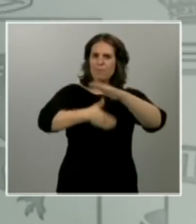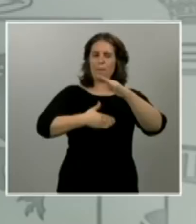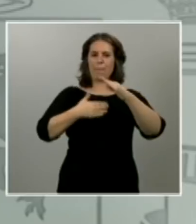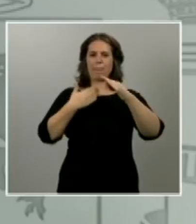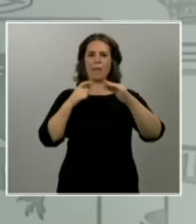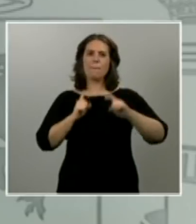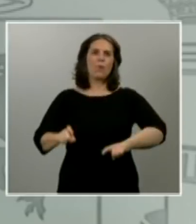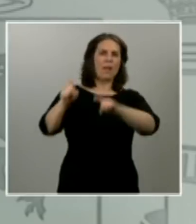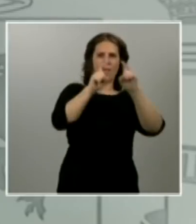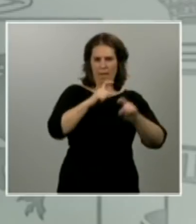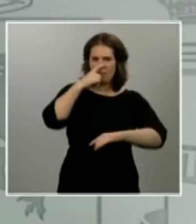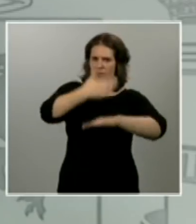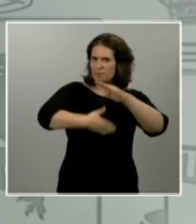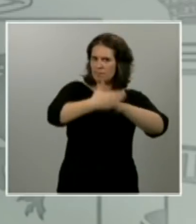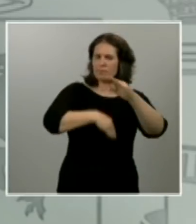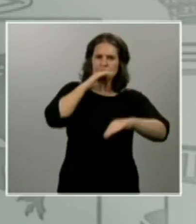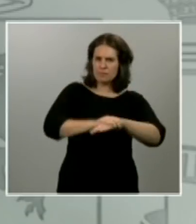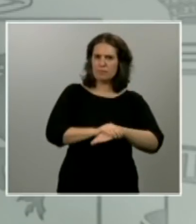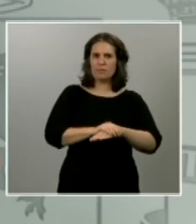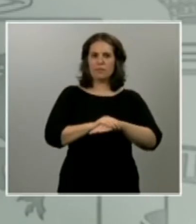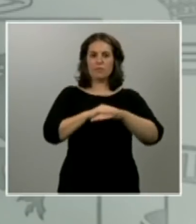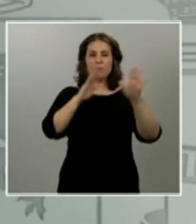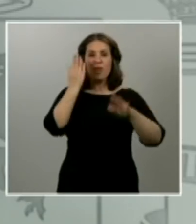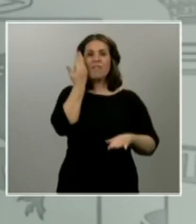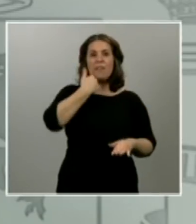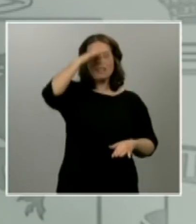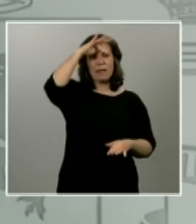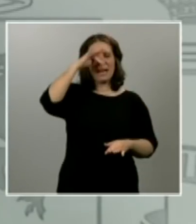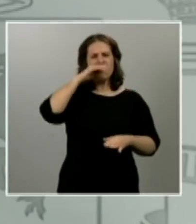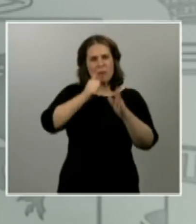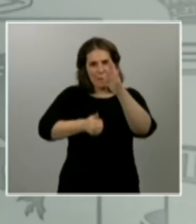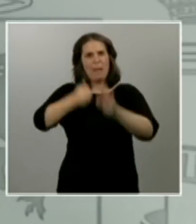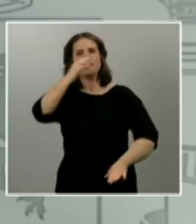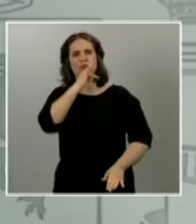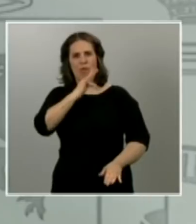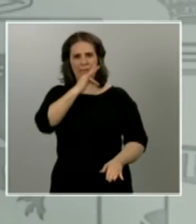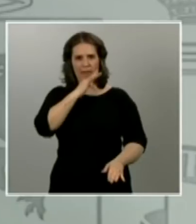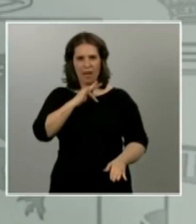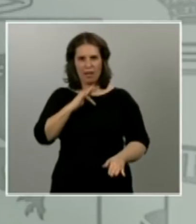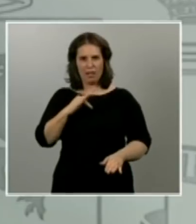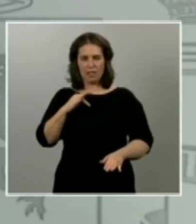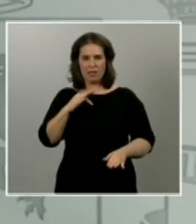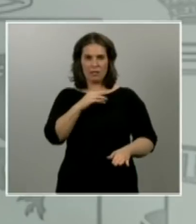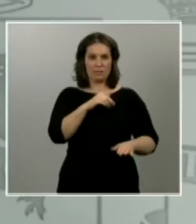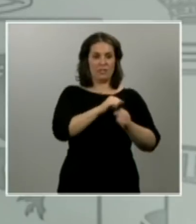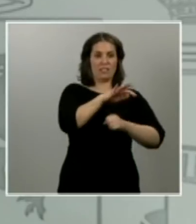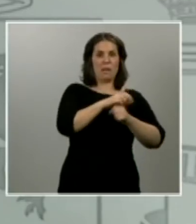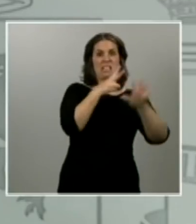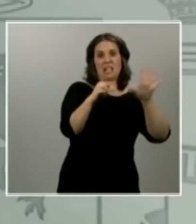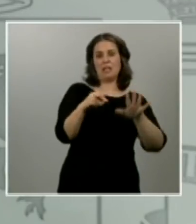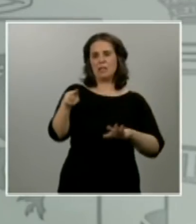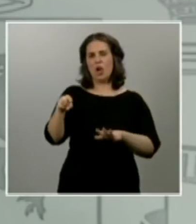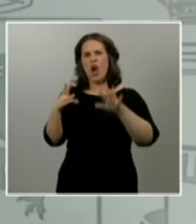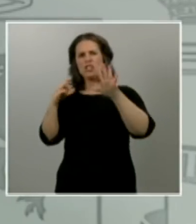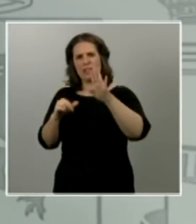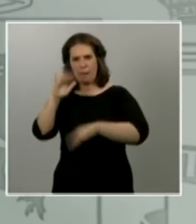impuesto pero que durante los fines de semana dábamos un salto y era pues mayor era de más de un 80% bien lo que hemos hecho con el permiso